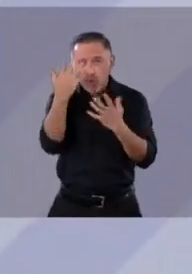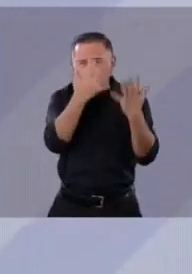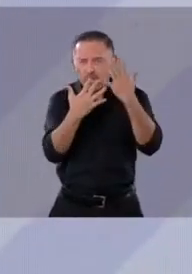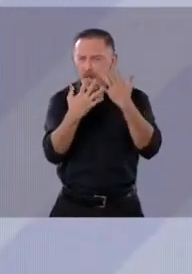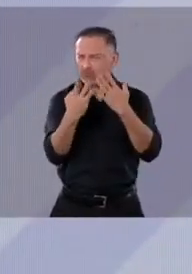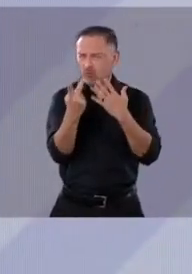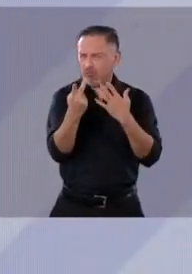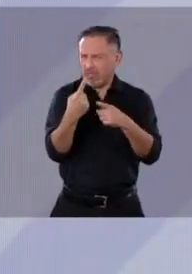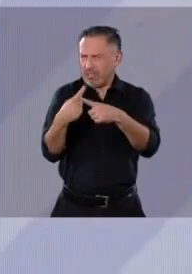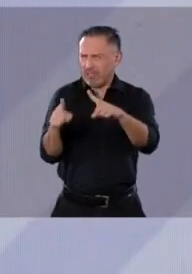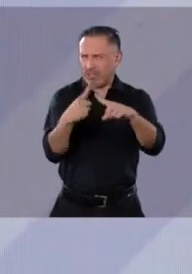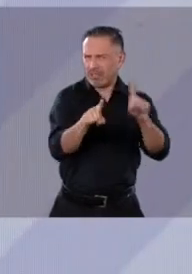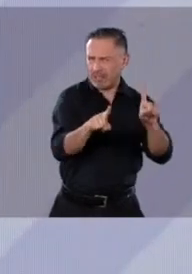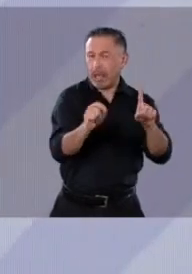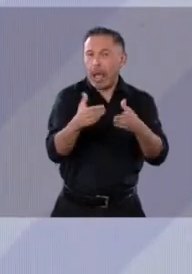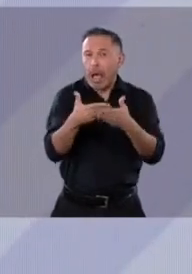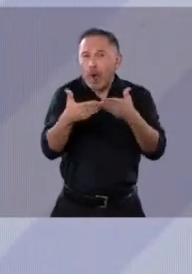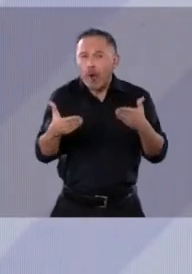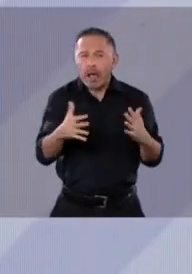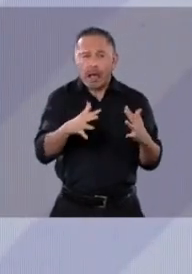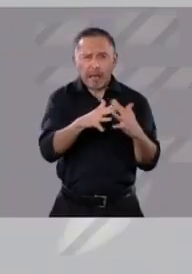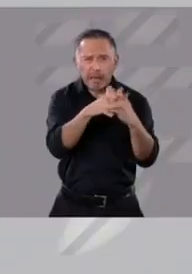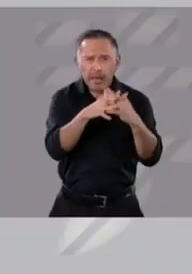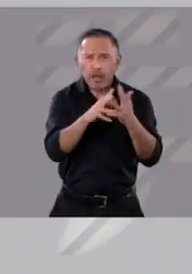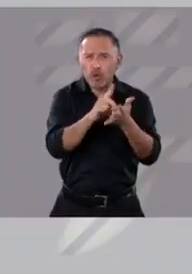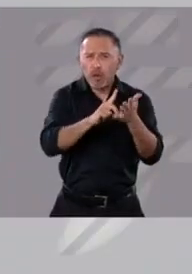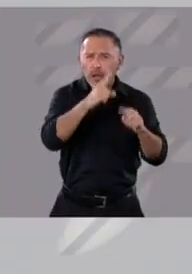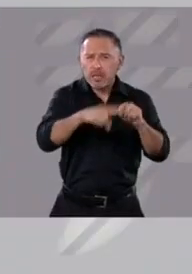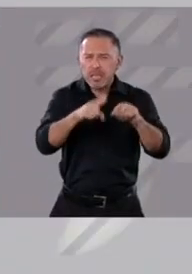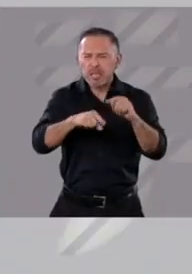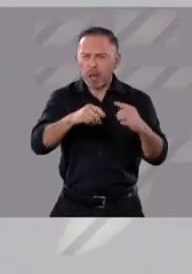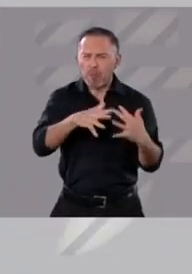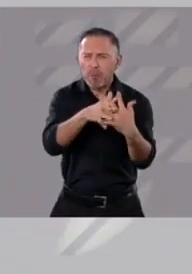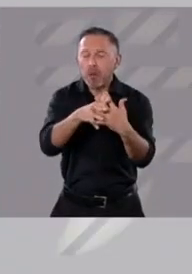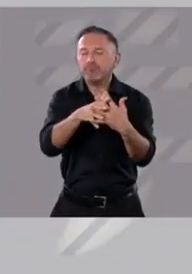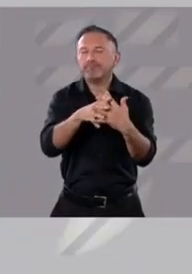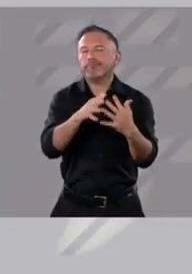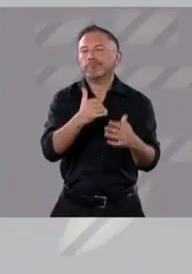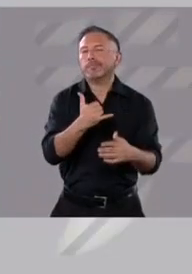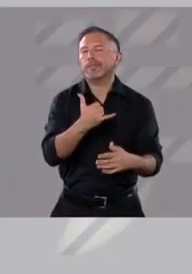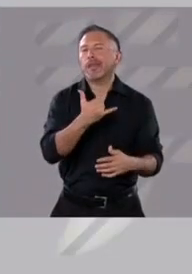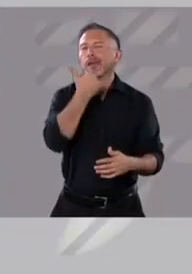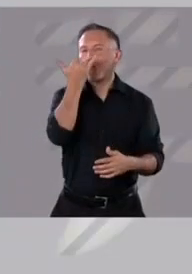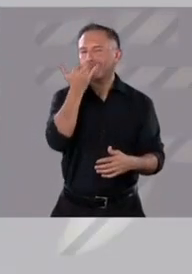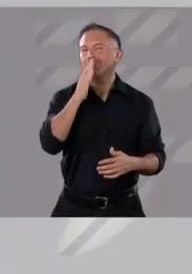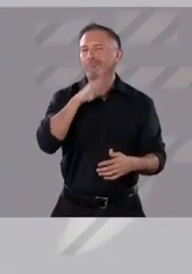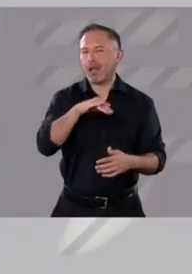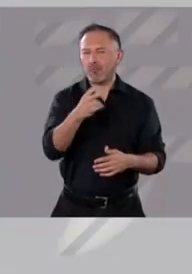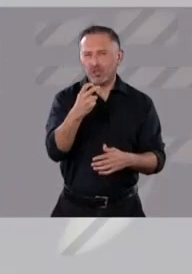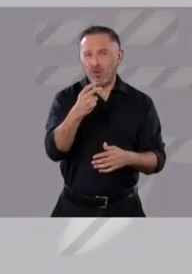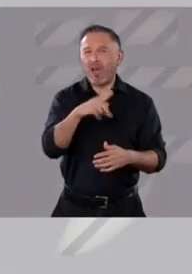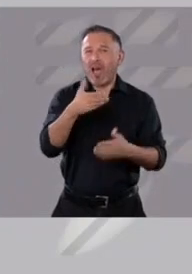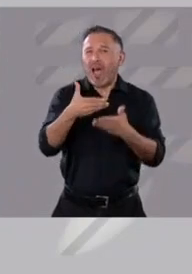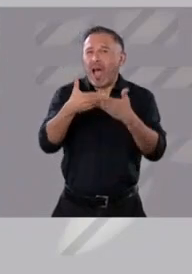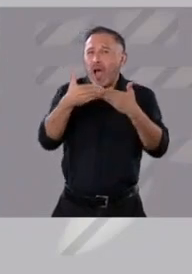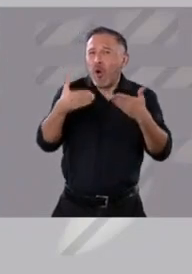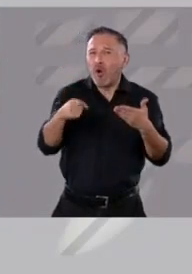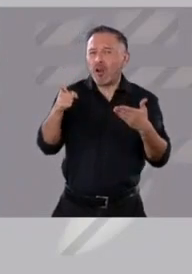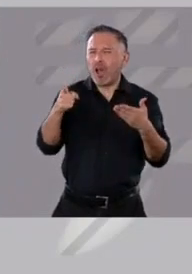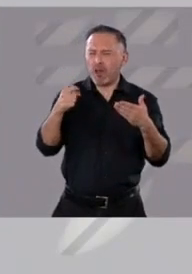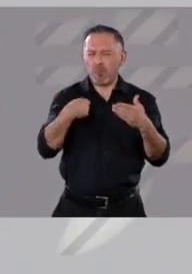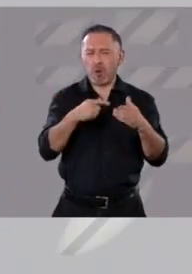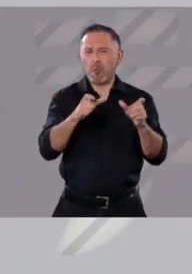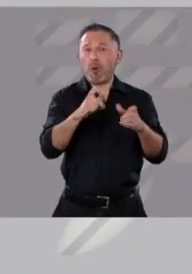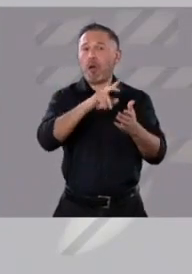error y por eso sigue siendo un error. Por eso tenemos que derribar la frontera que nos ha impuesto el prohibicionismo.